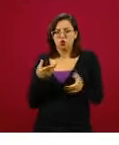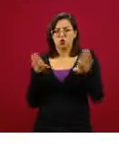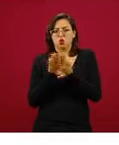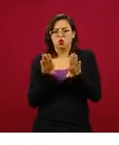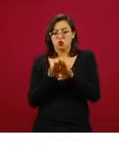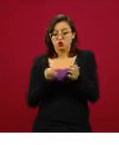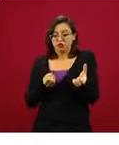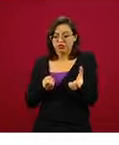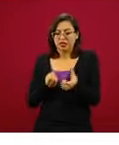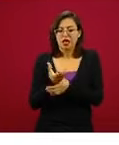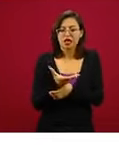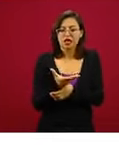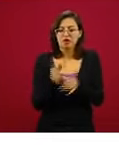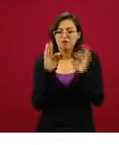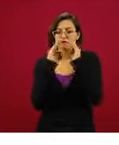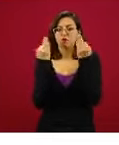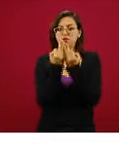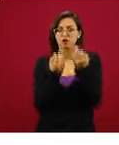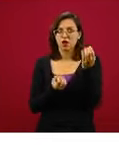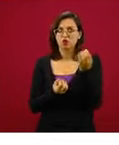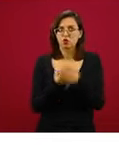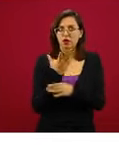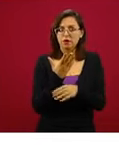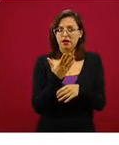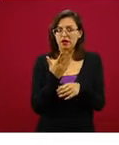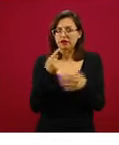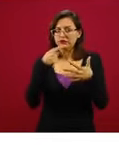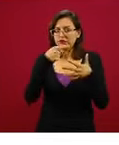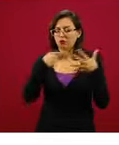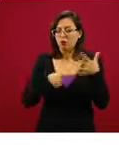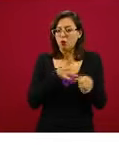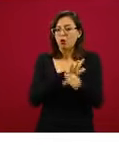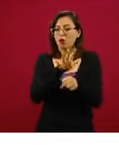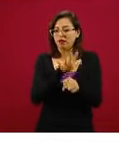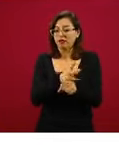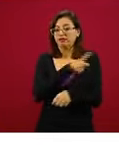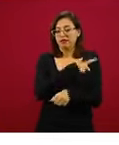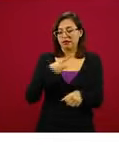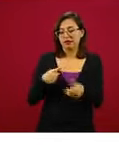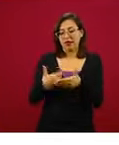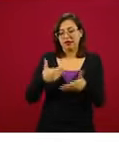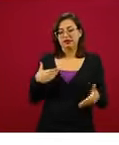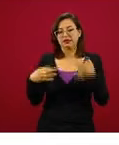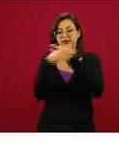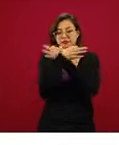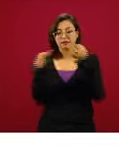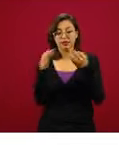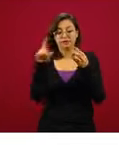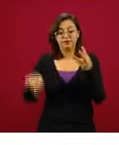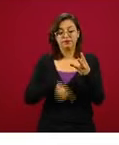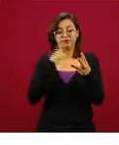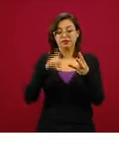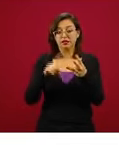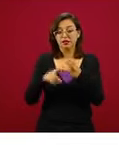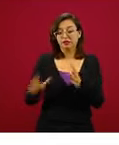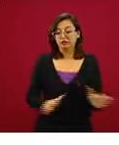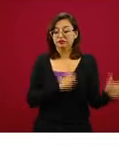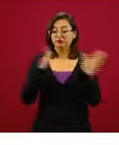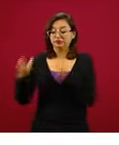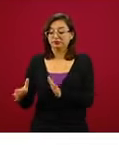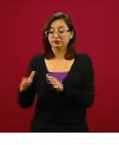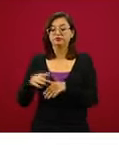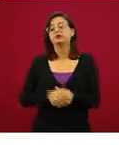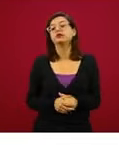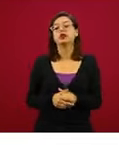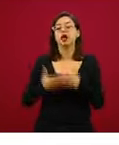la nueva normalidad. Y la tercera etapa, que arranca el 1 de junio con un sistema de